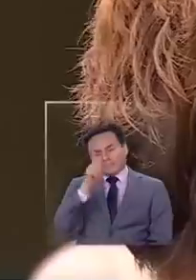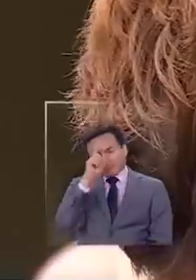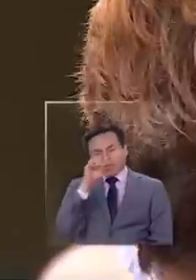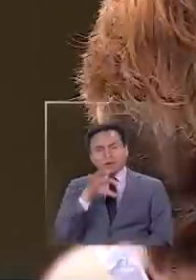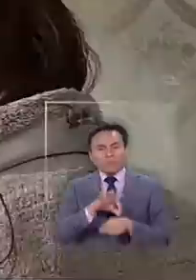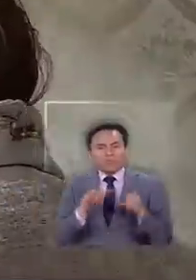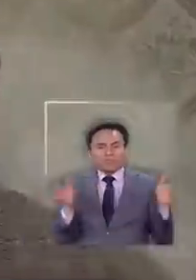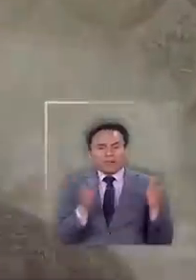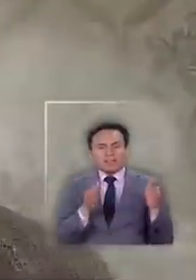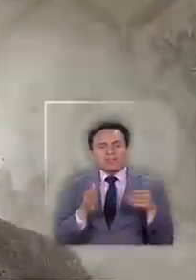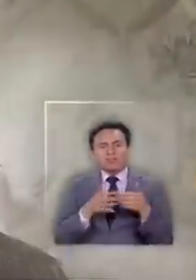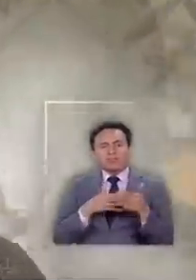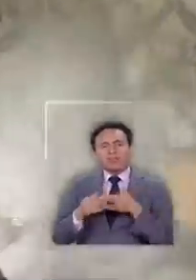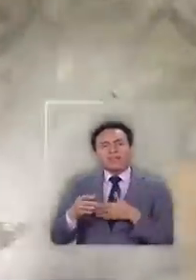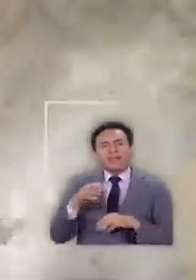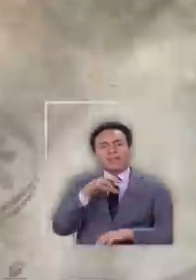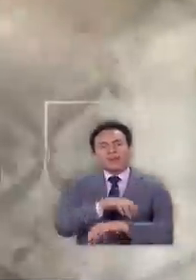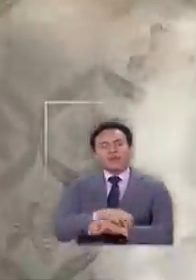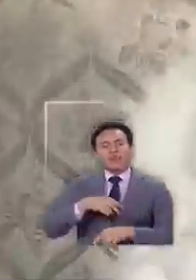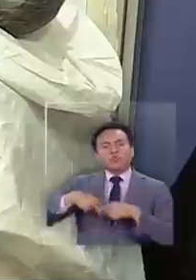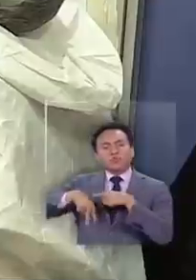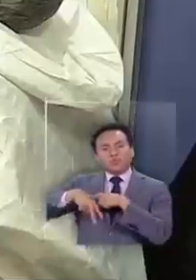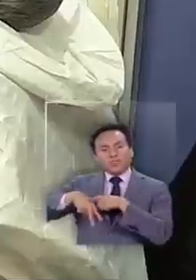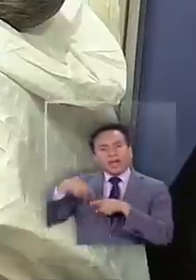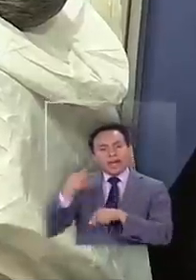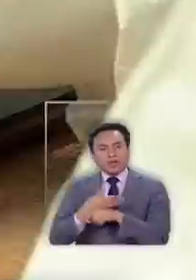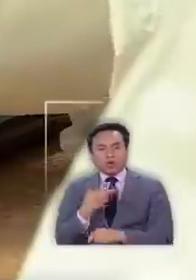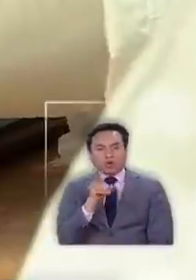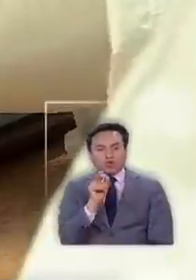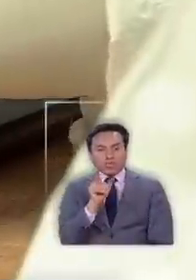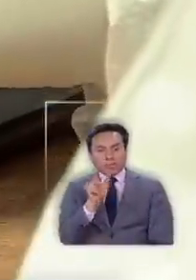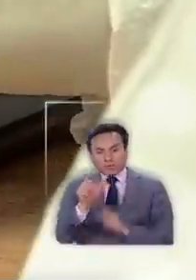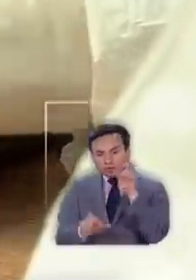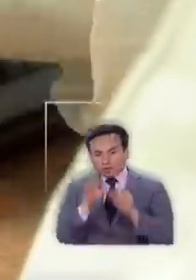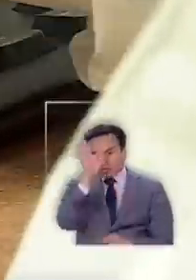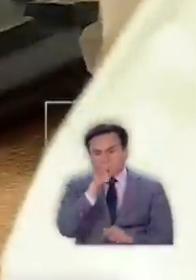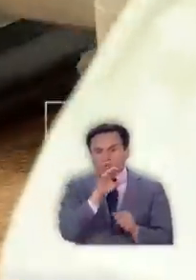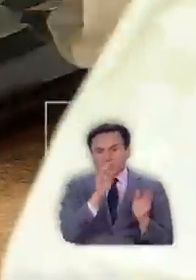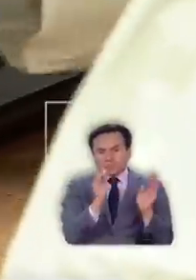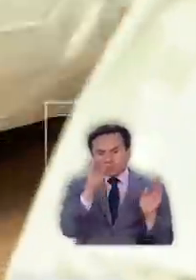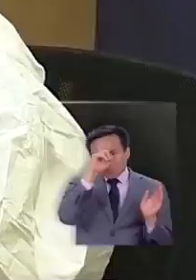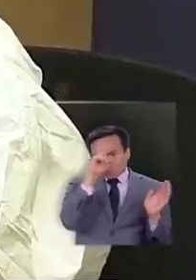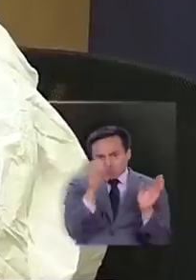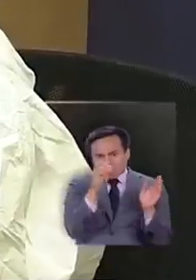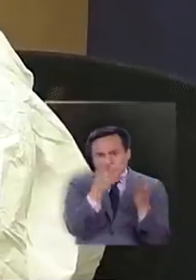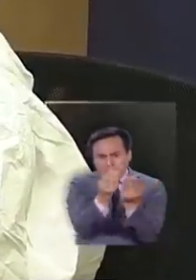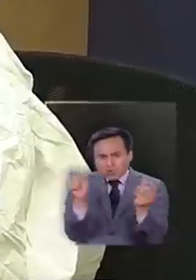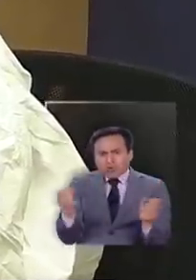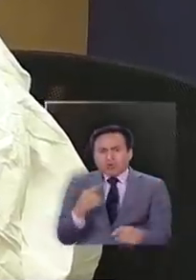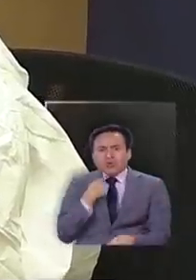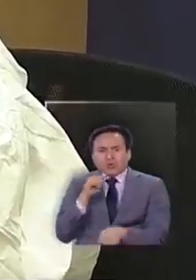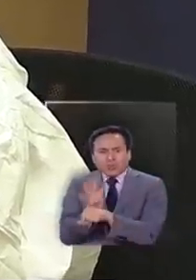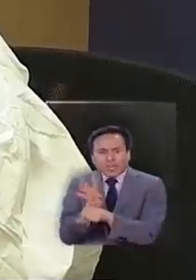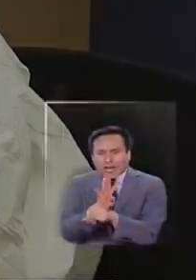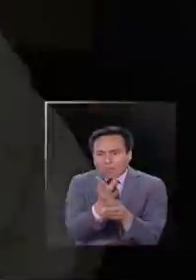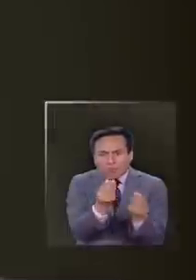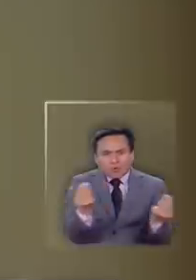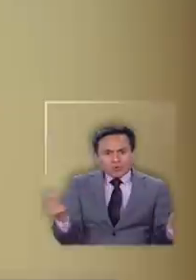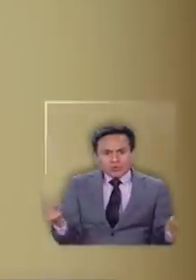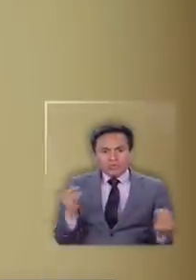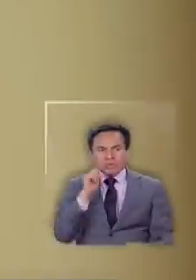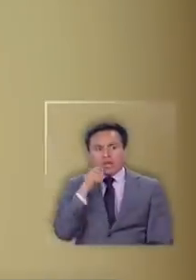lo ocurre en la región del Ñule allí hay 80 funcionarios de distintos SPAM que están contagiados Ahora la pneumonia